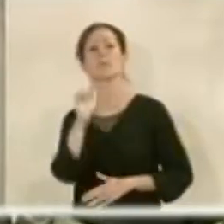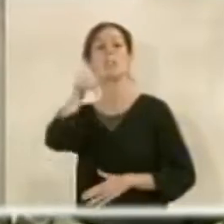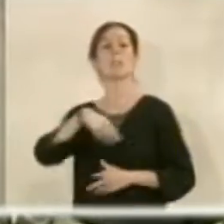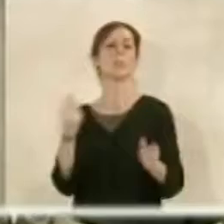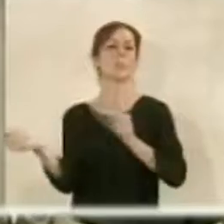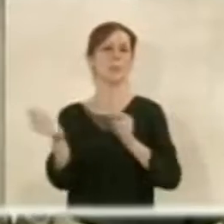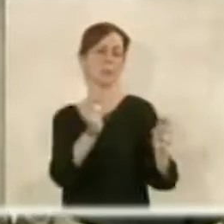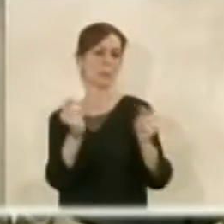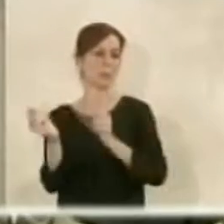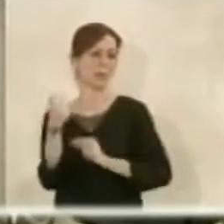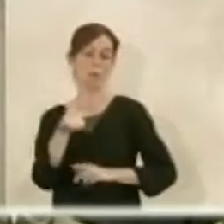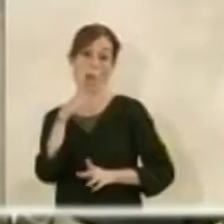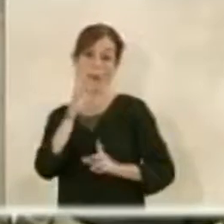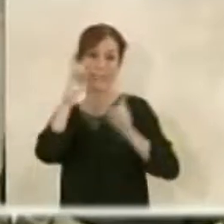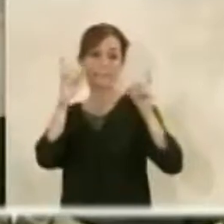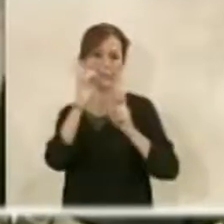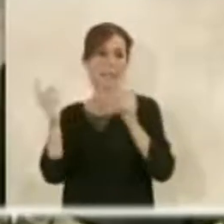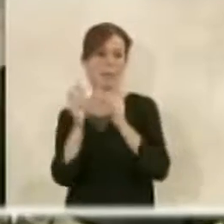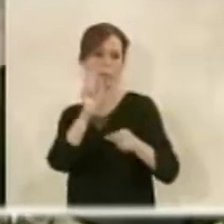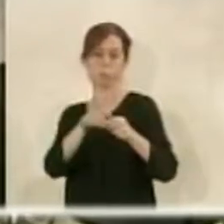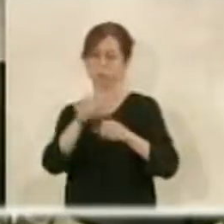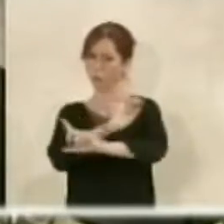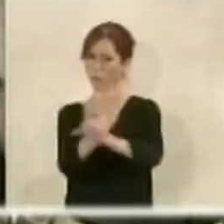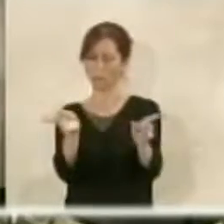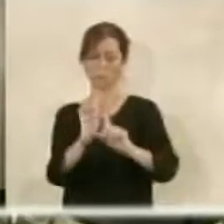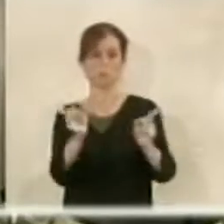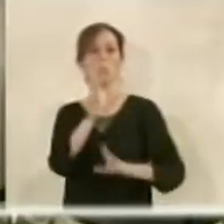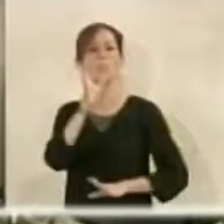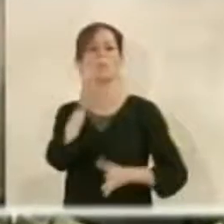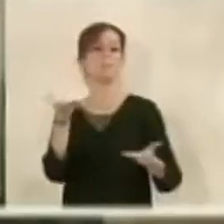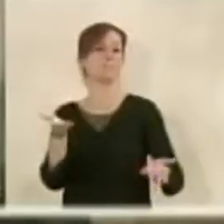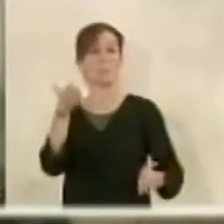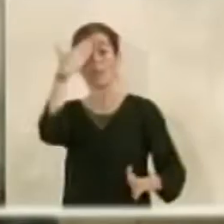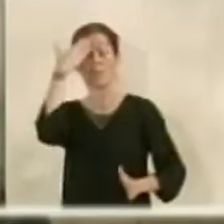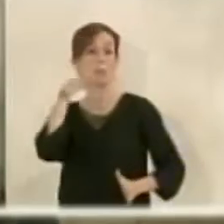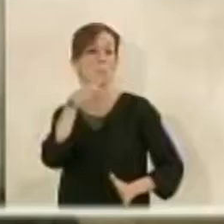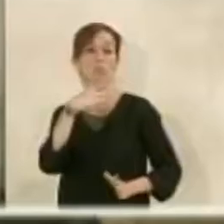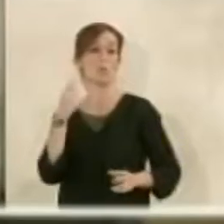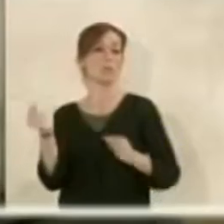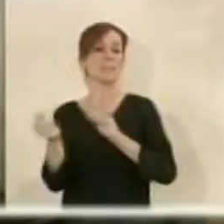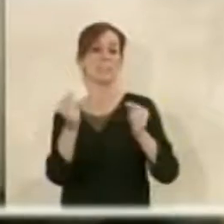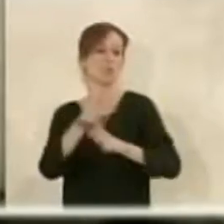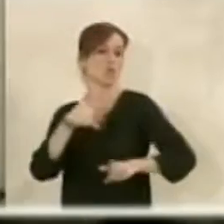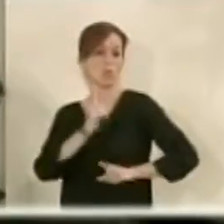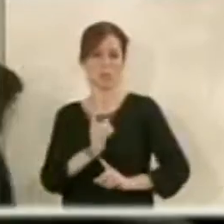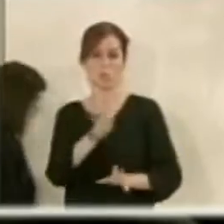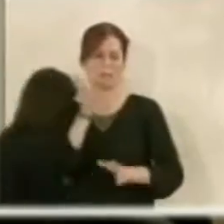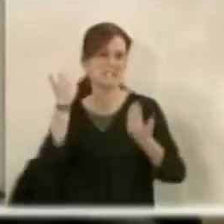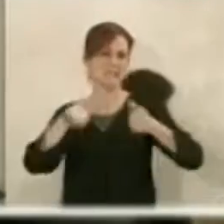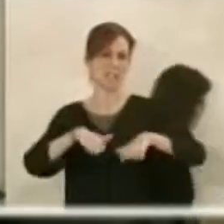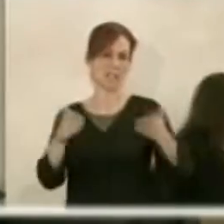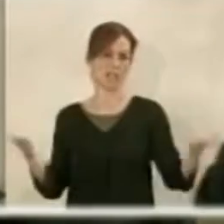en el que yo voy a intentar no entrar, fundamentalmente por unas cuestiones. Esto ya